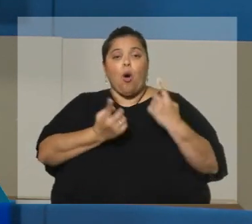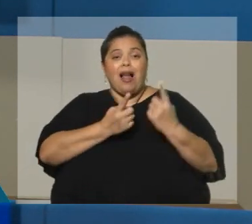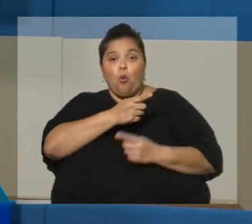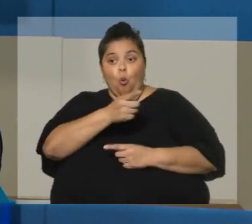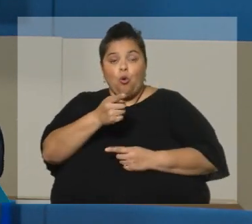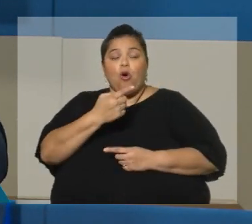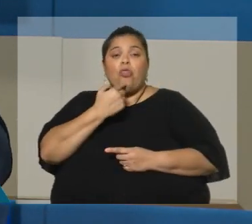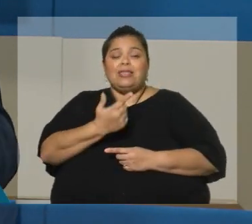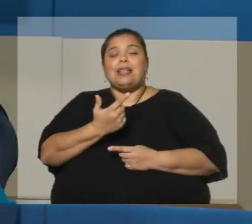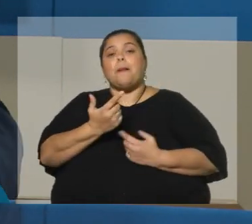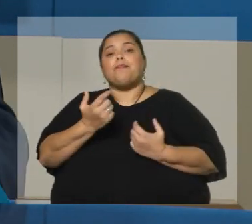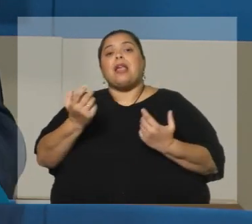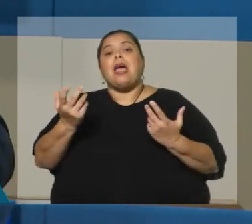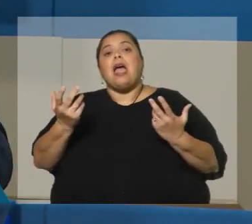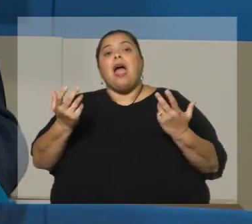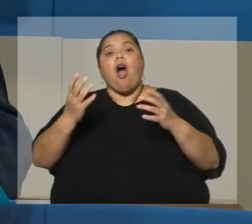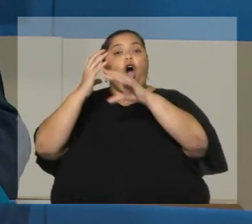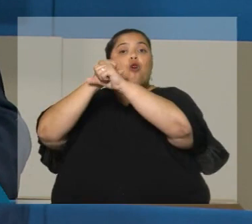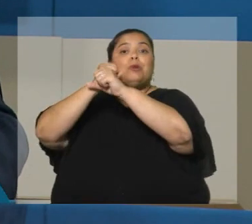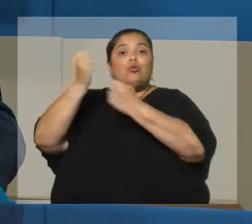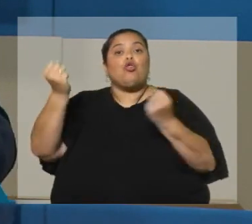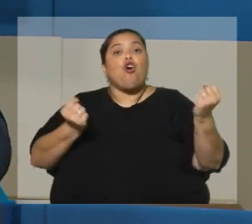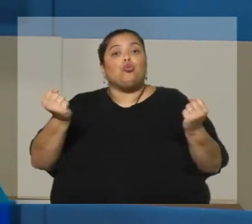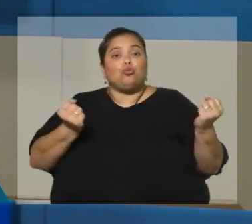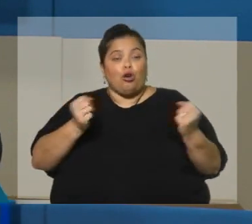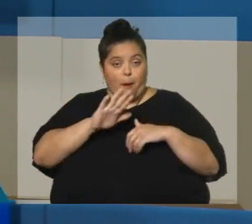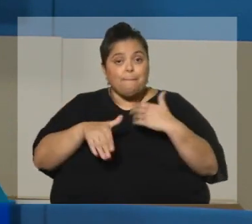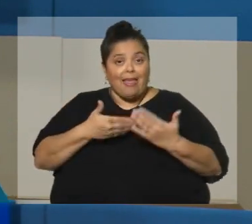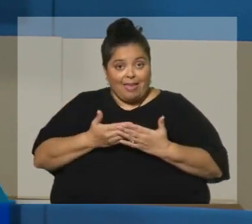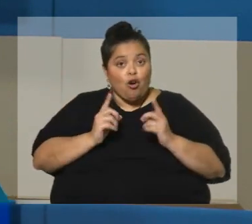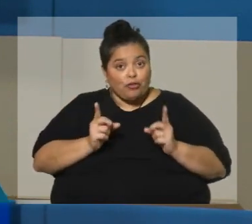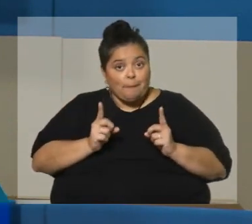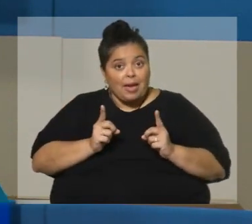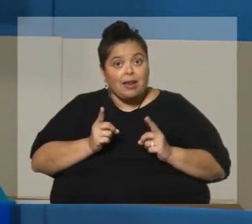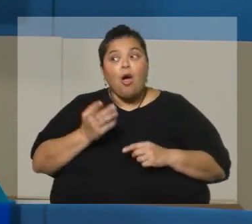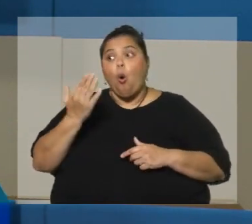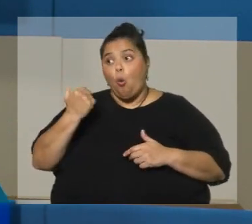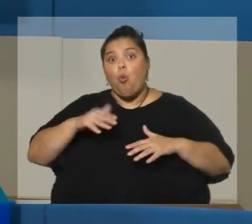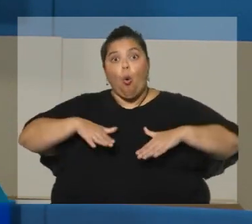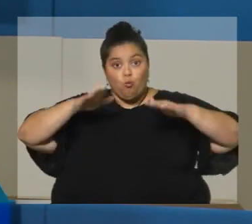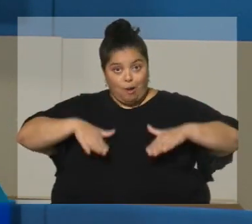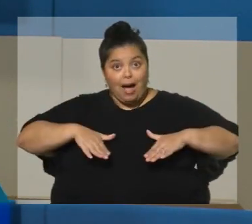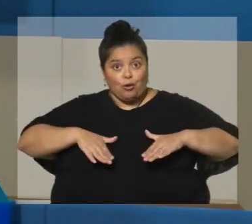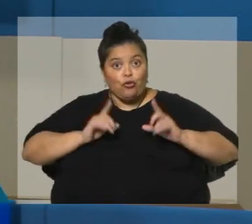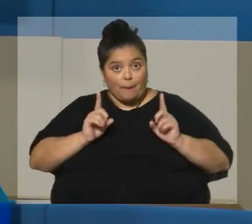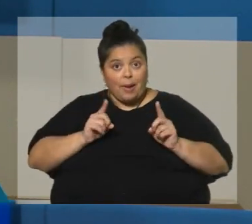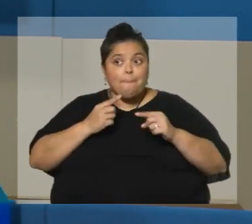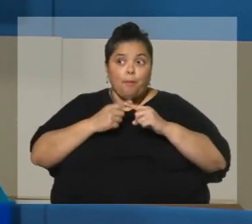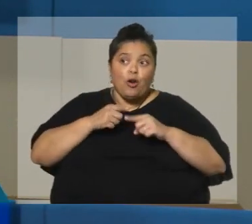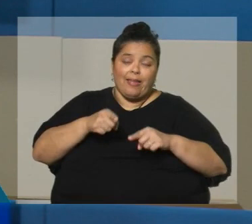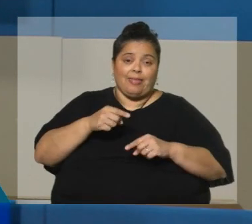conductores de los Omnius. Incluso hubo paro importante hecho por este sentido.